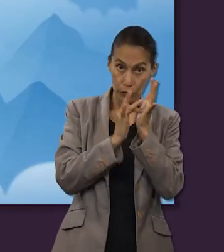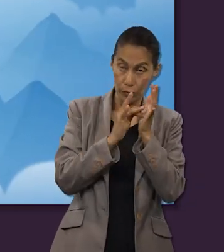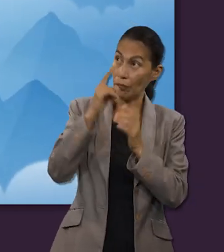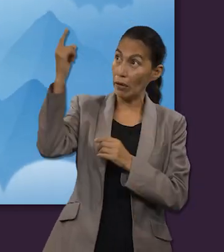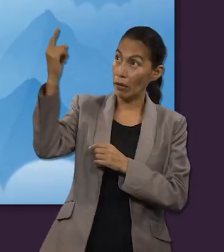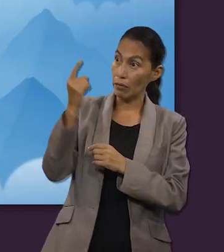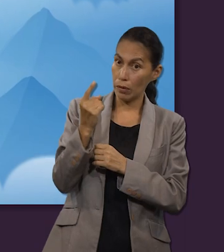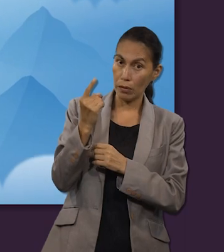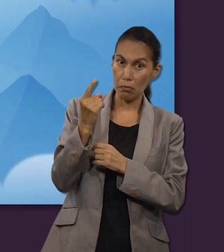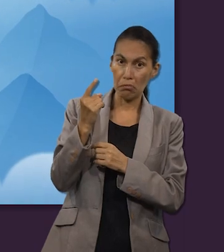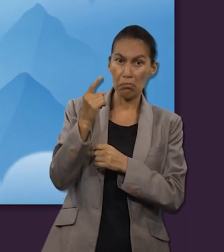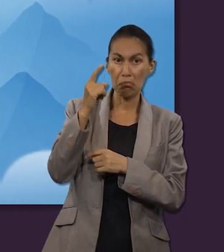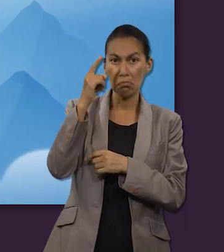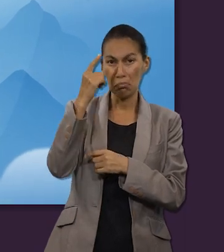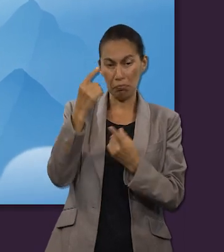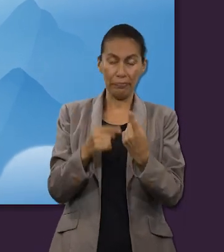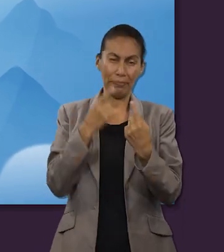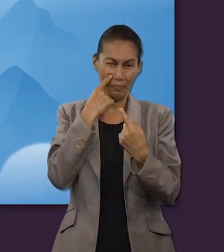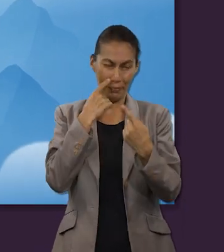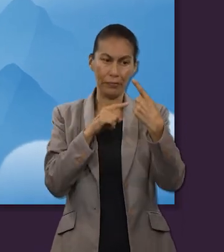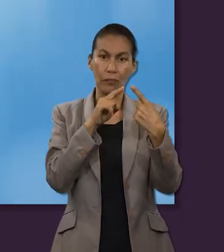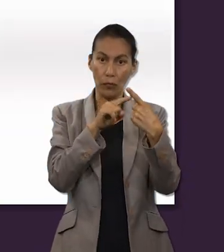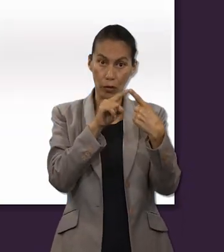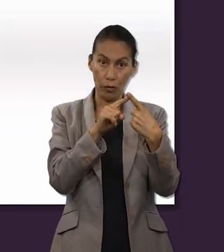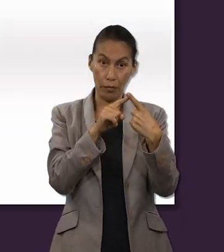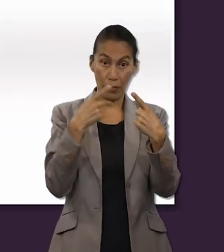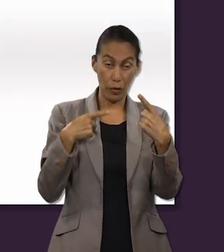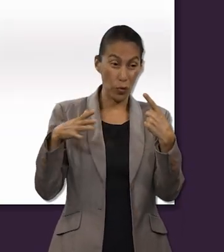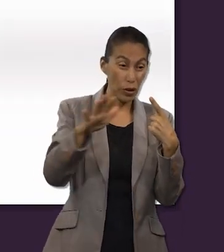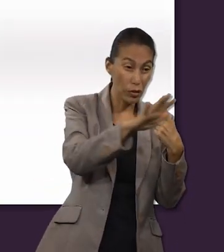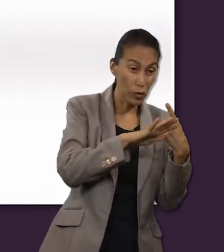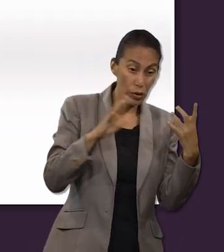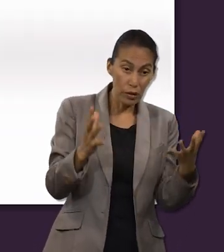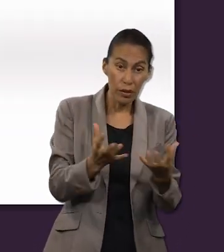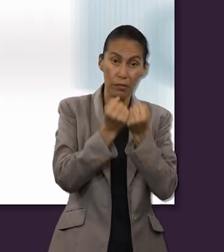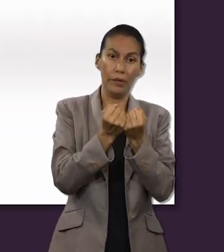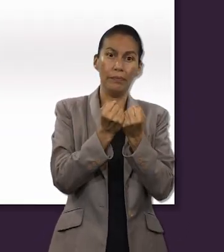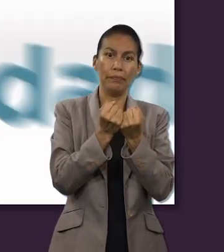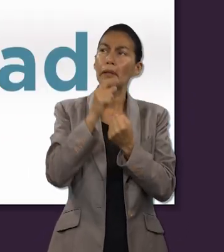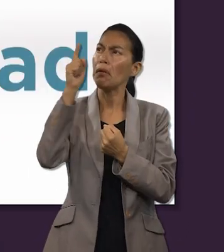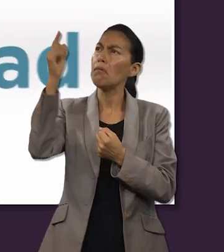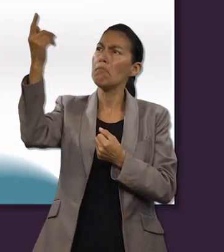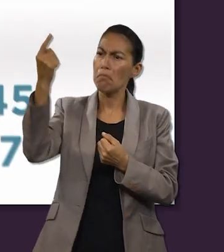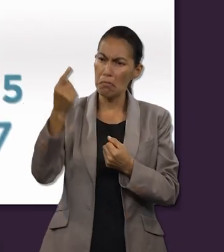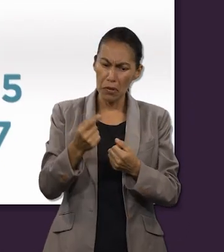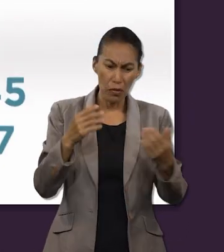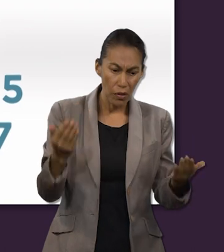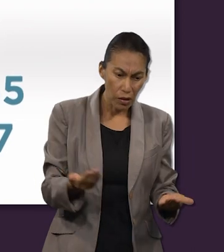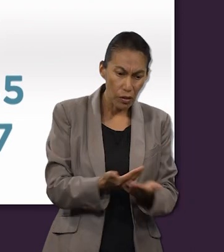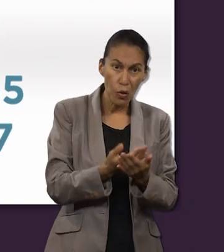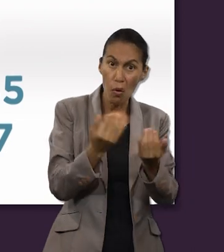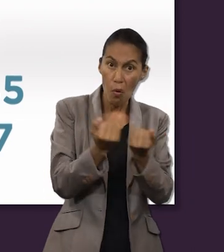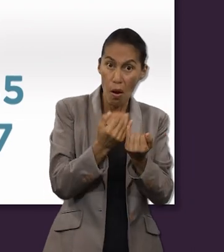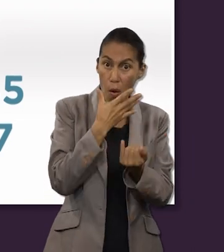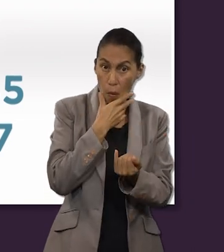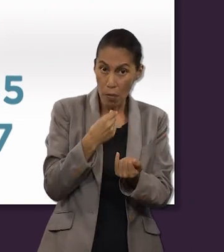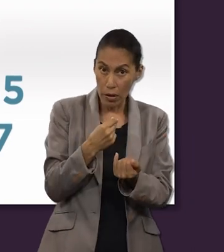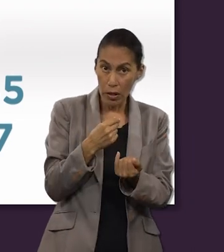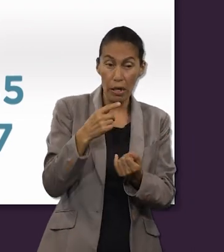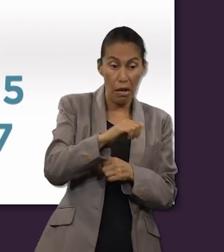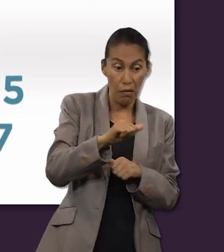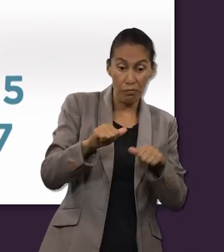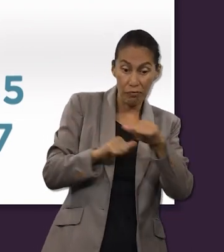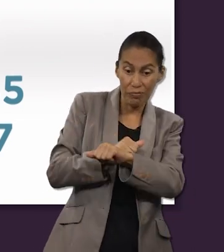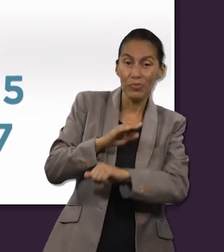Jesucristo vino por muchas razones. Número 1. Para redimir a la humanidad. Nació como hombre para